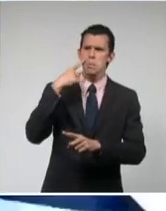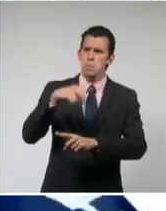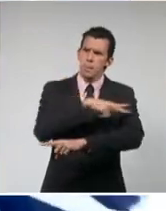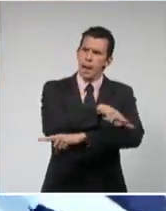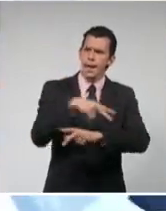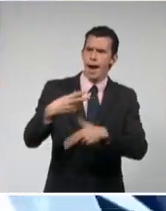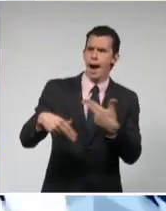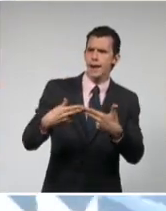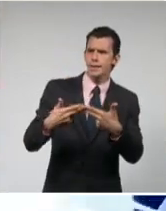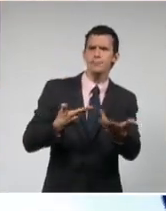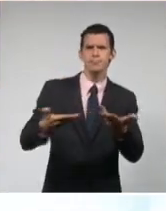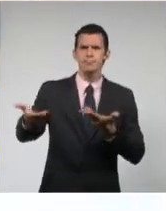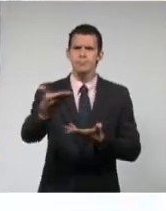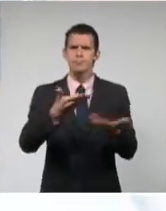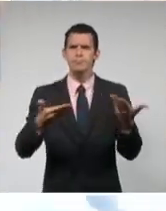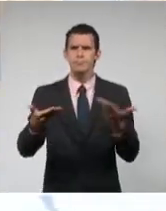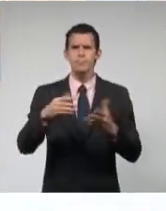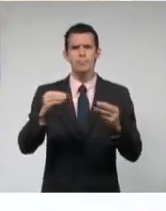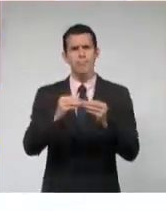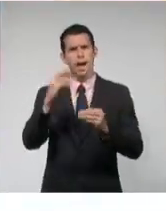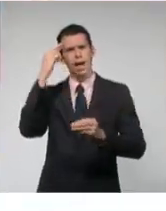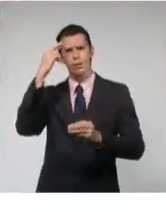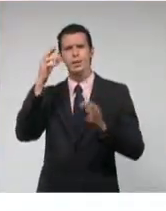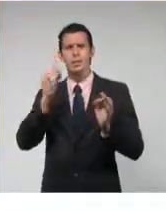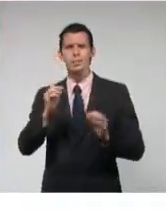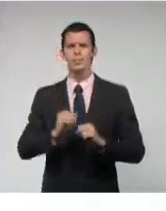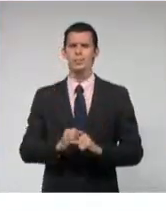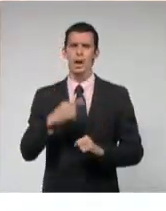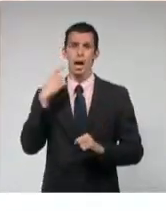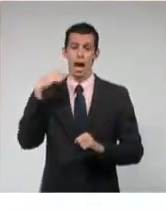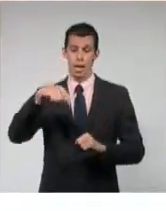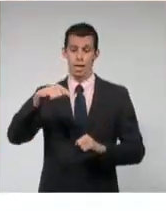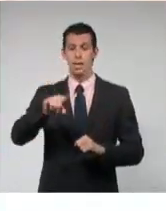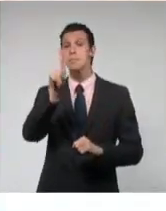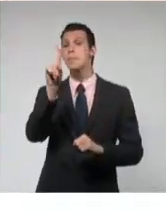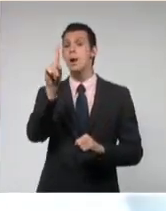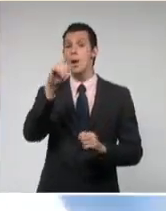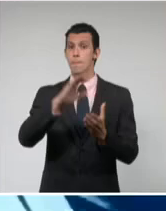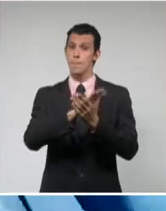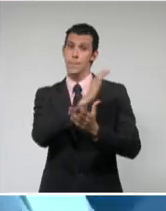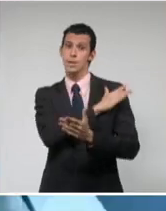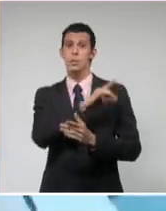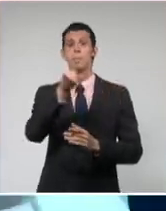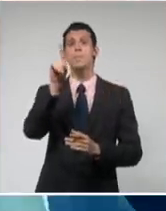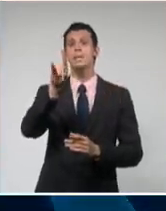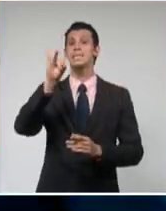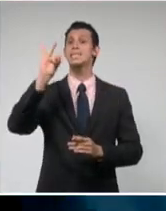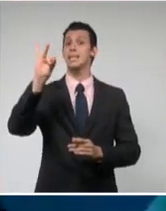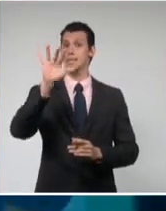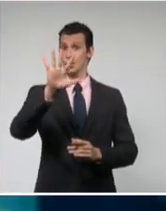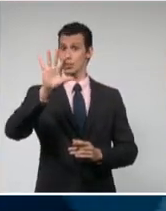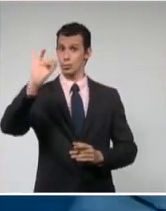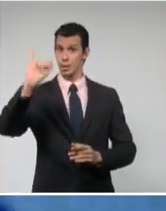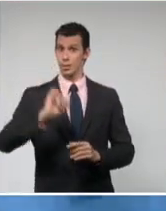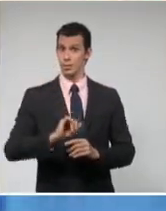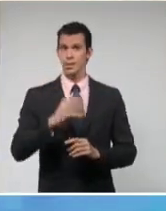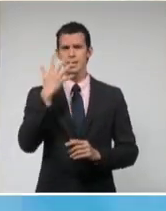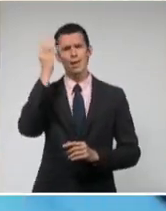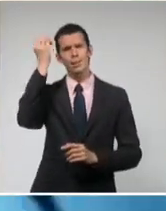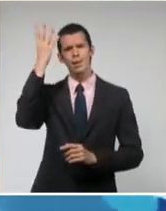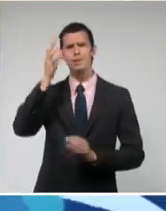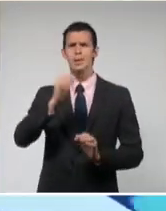surge desde el año 1756, el 1 de marzo de 1756, por decreto de la corona española, y fue